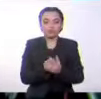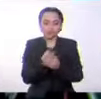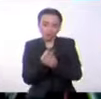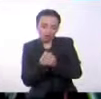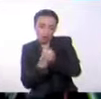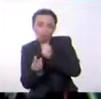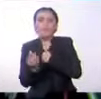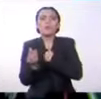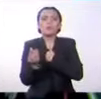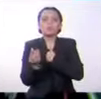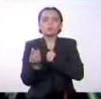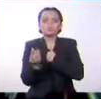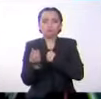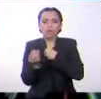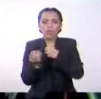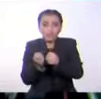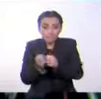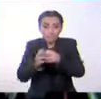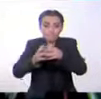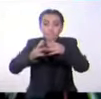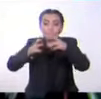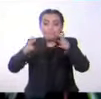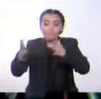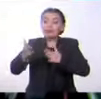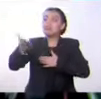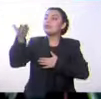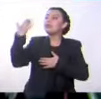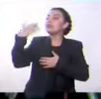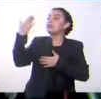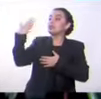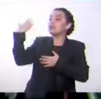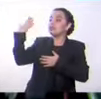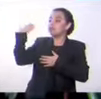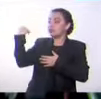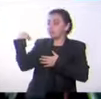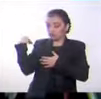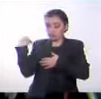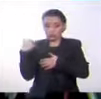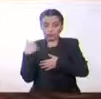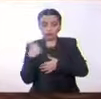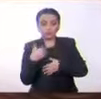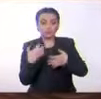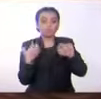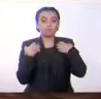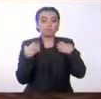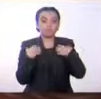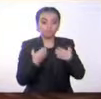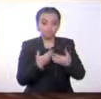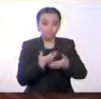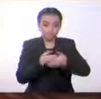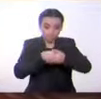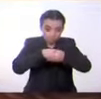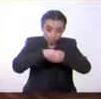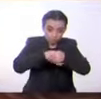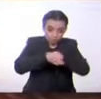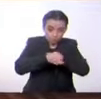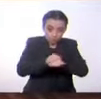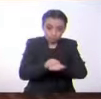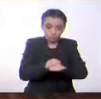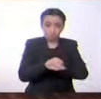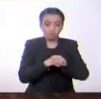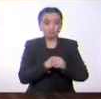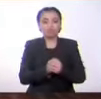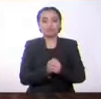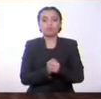es muchísimo más antigua que la reproducción de los vivíparos. En el caso de las aves,